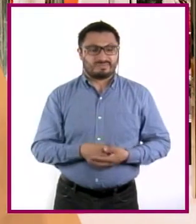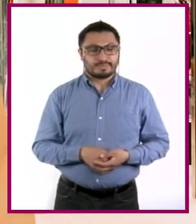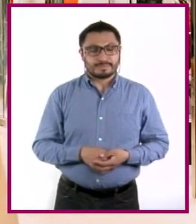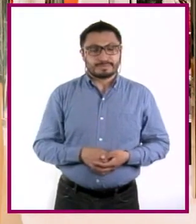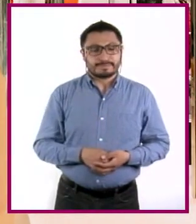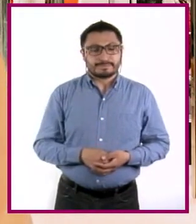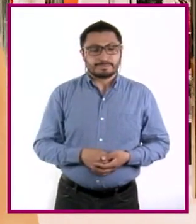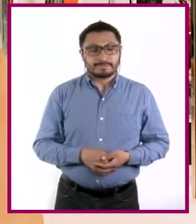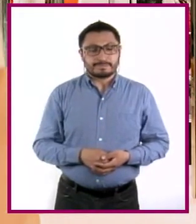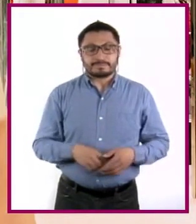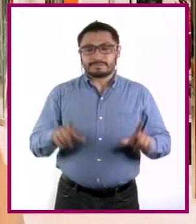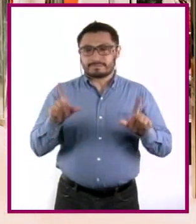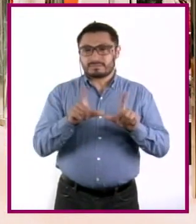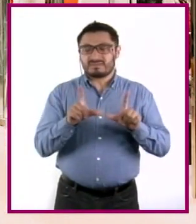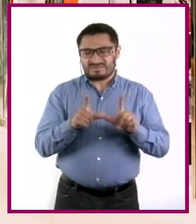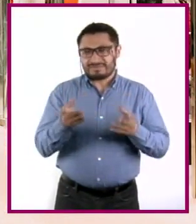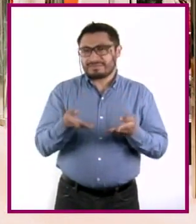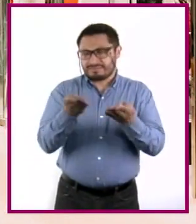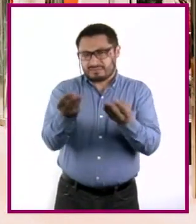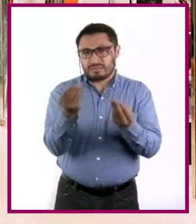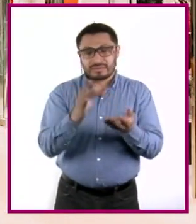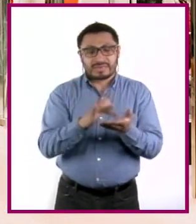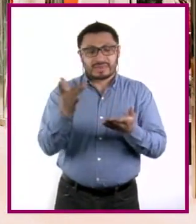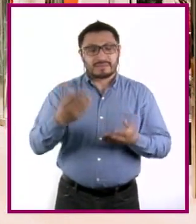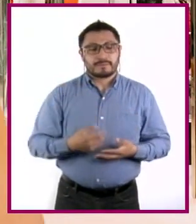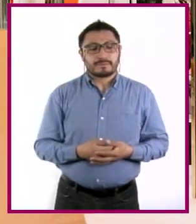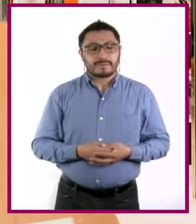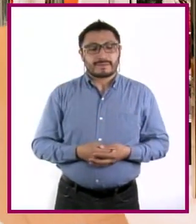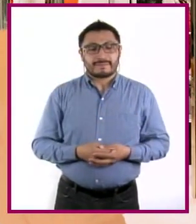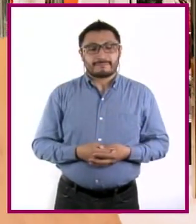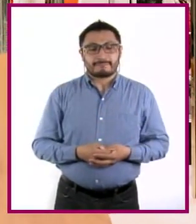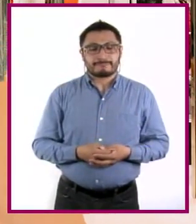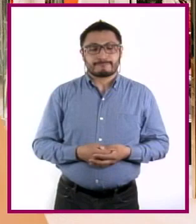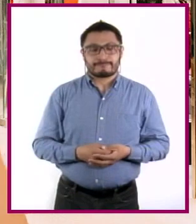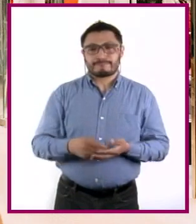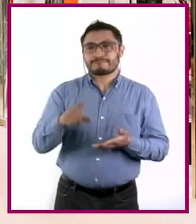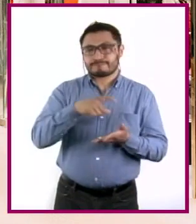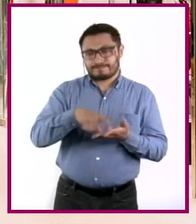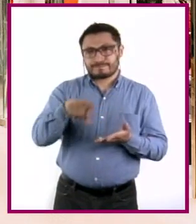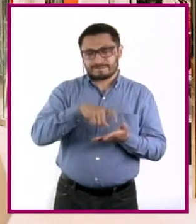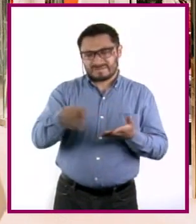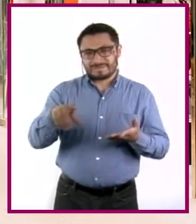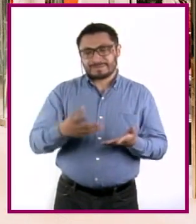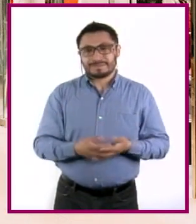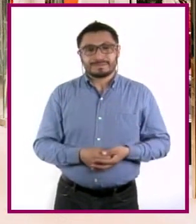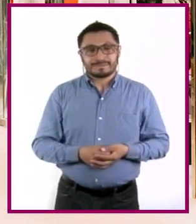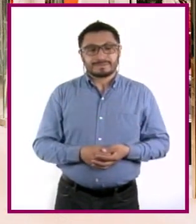¿Me lo carga mi tarjeta? Muchas gracias. A mi cuenta, por favor. Gracias.